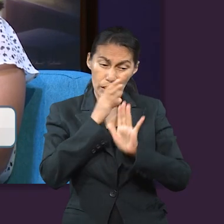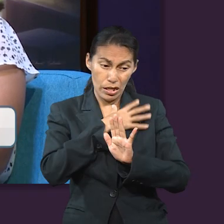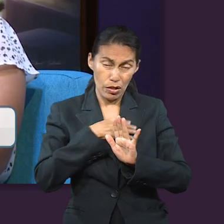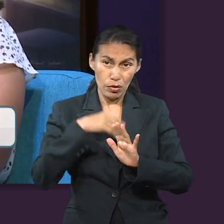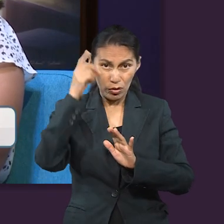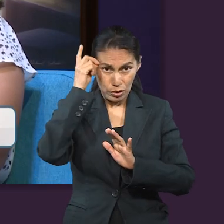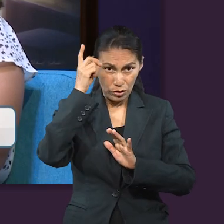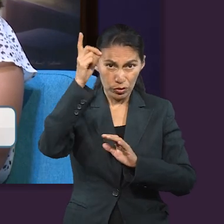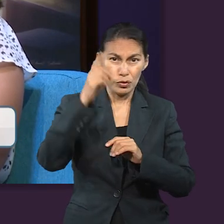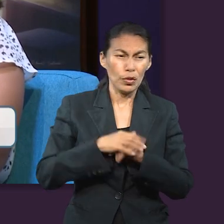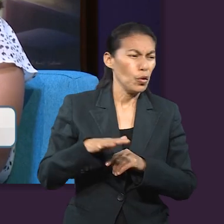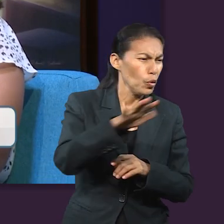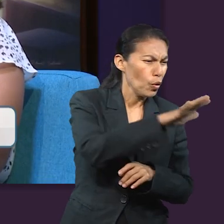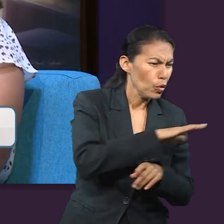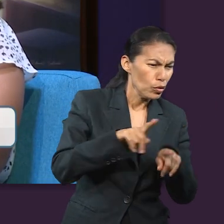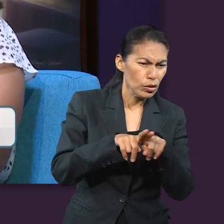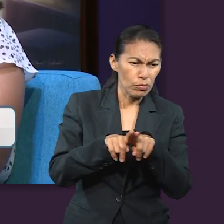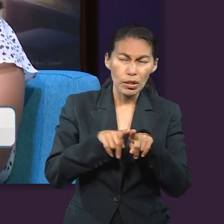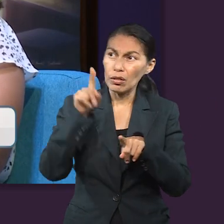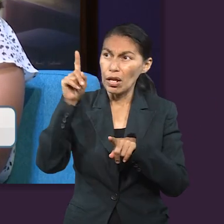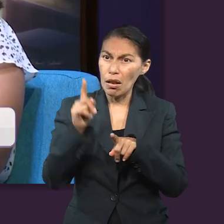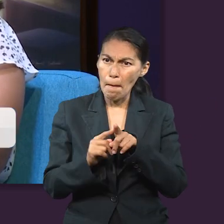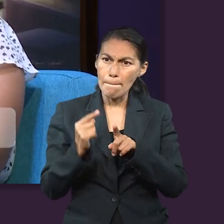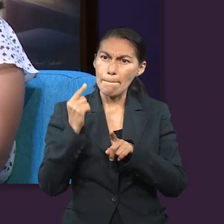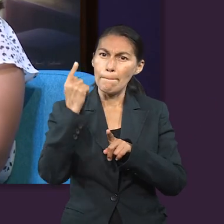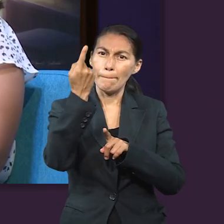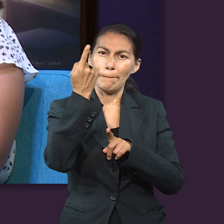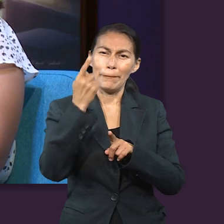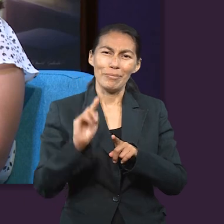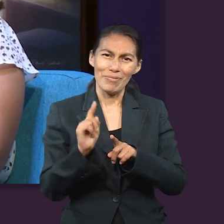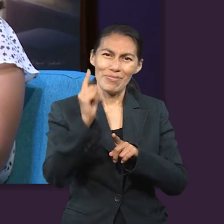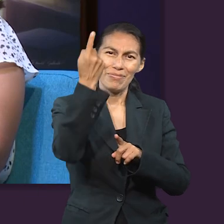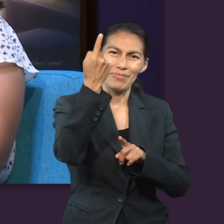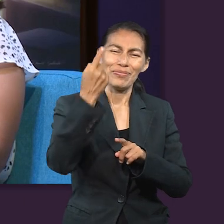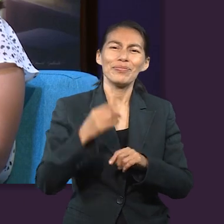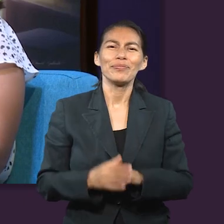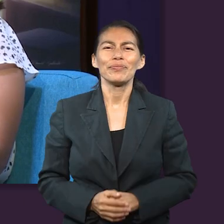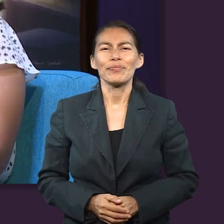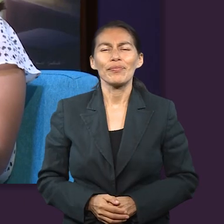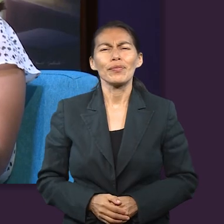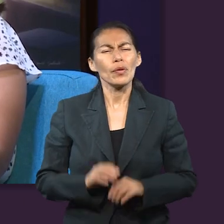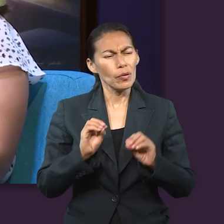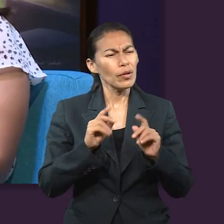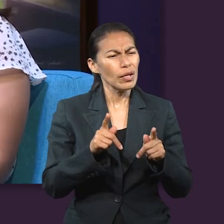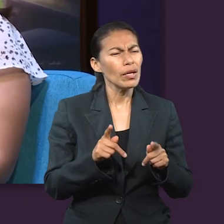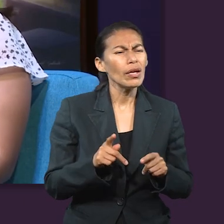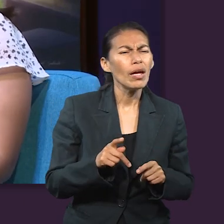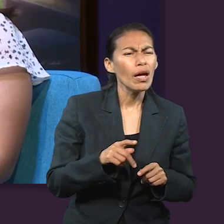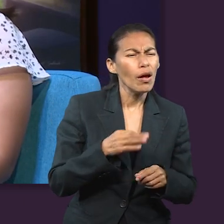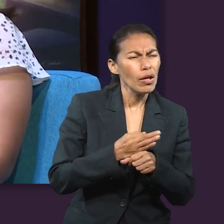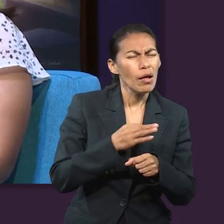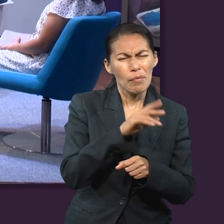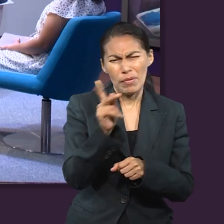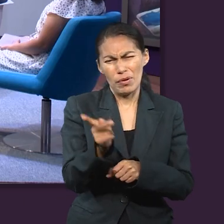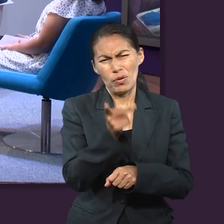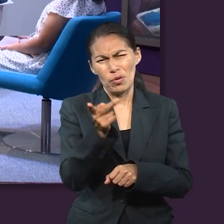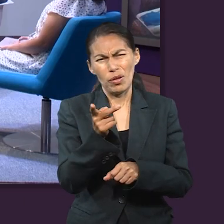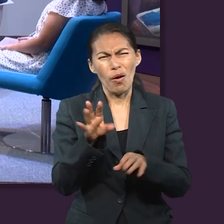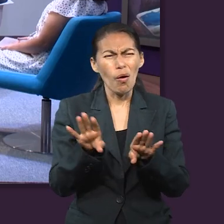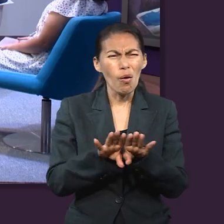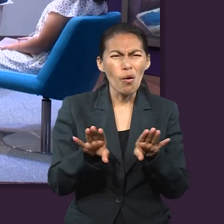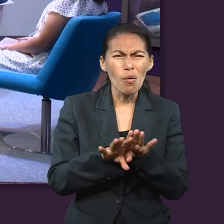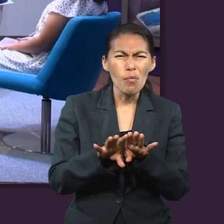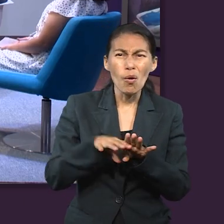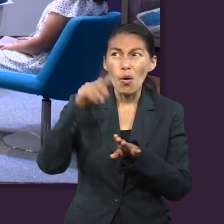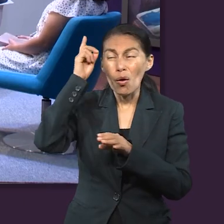transformados según la imagen de su hijo, para que él sea el primogénito entre muchos hermanos. Bueno, con esta cita